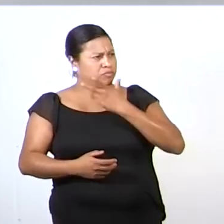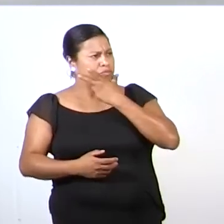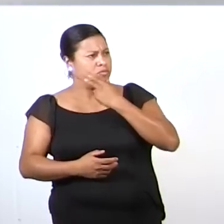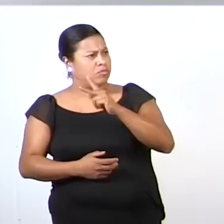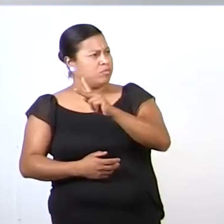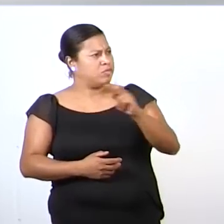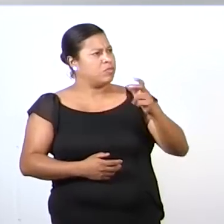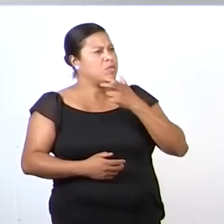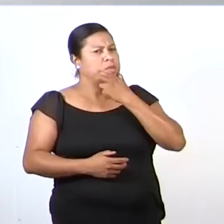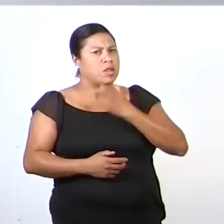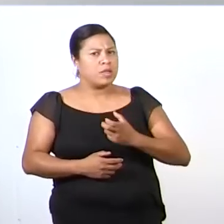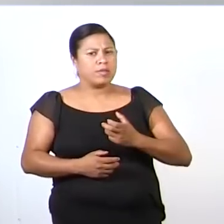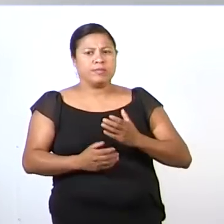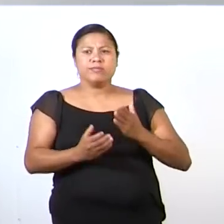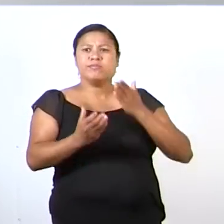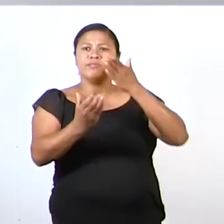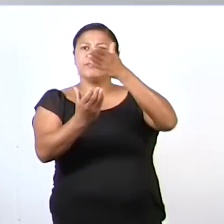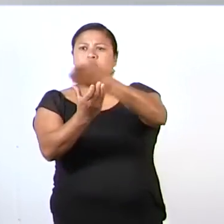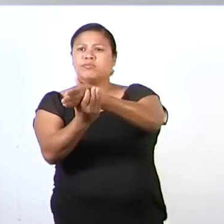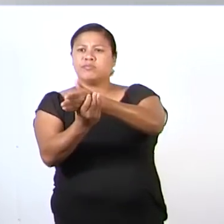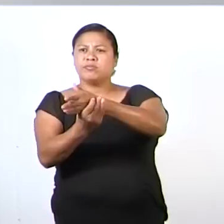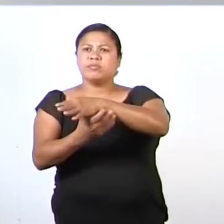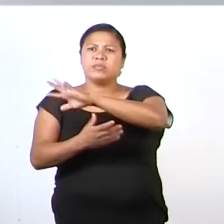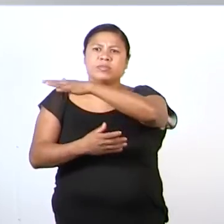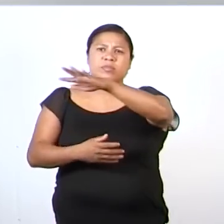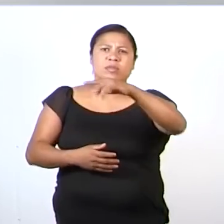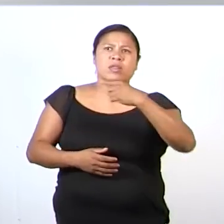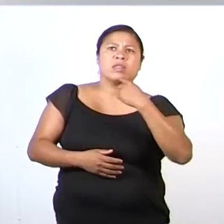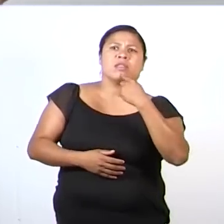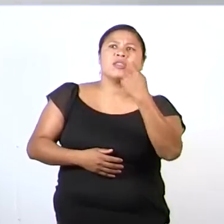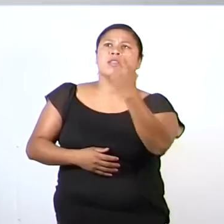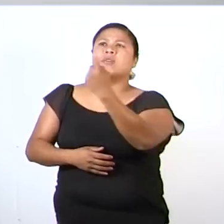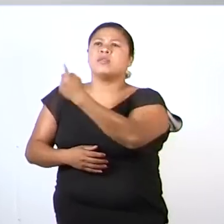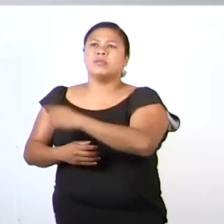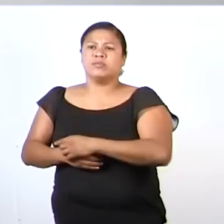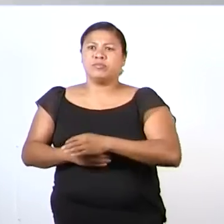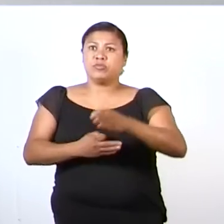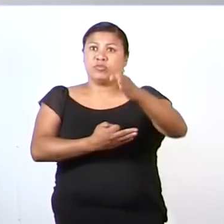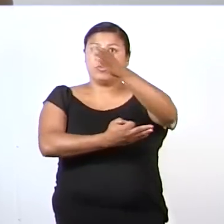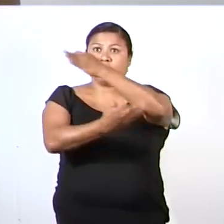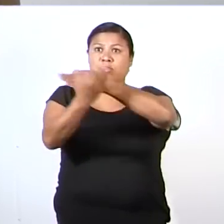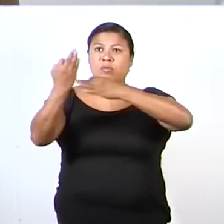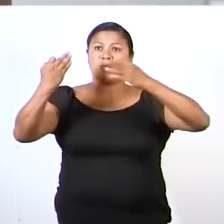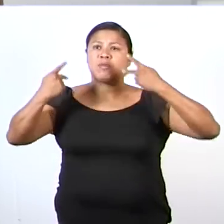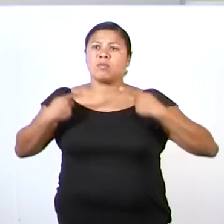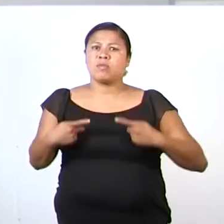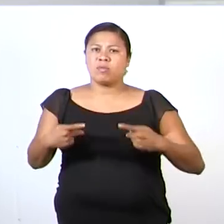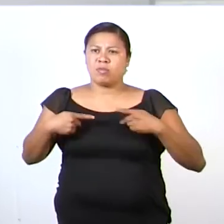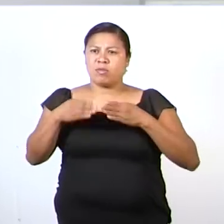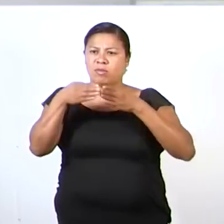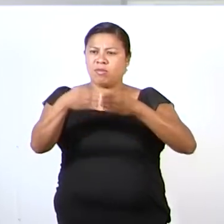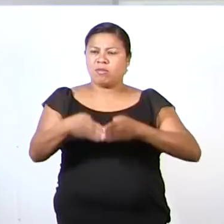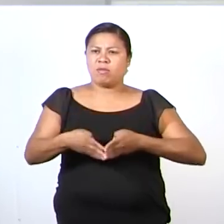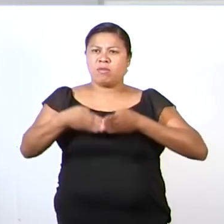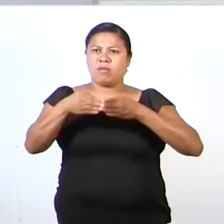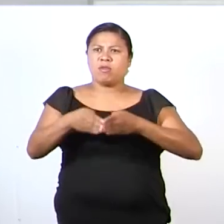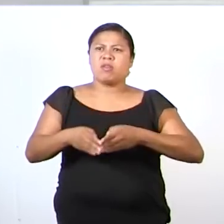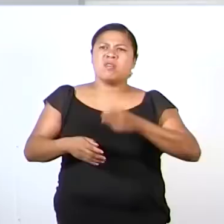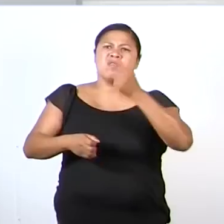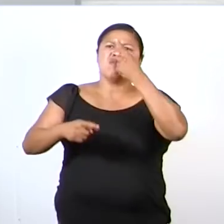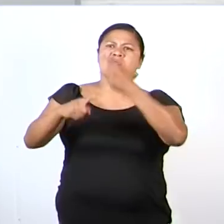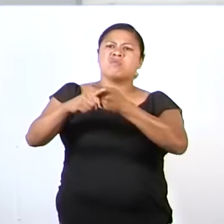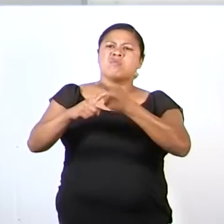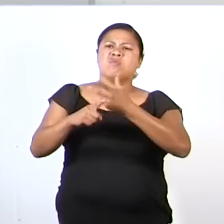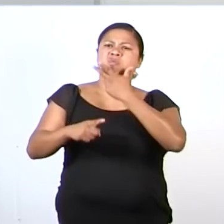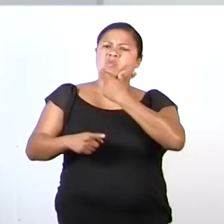Fue al puerto y llegando al puerto le dijo a todos los marineros que estaban ahí. ¿Quiénes